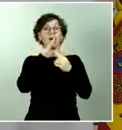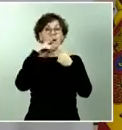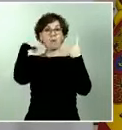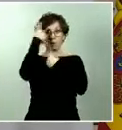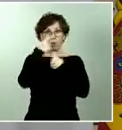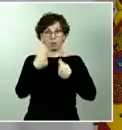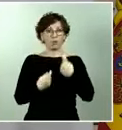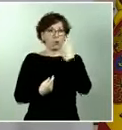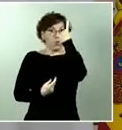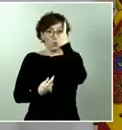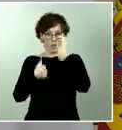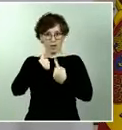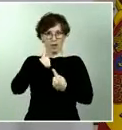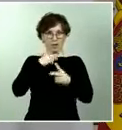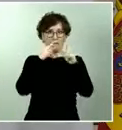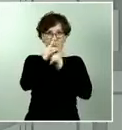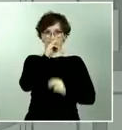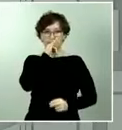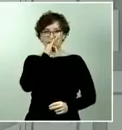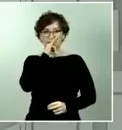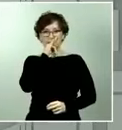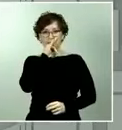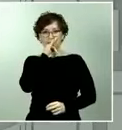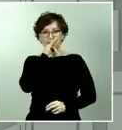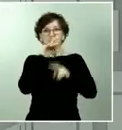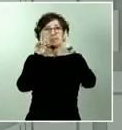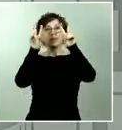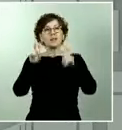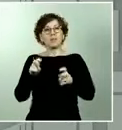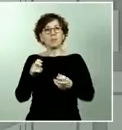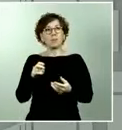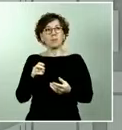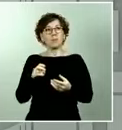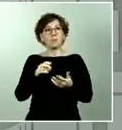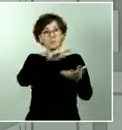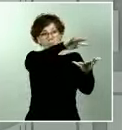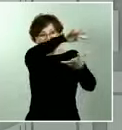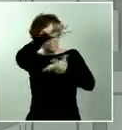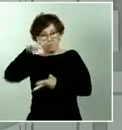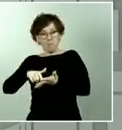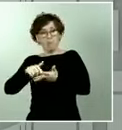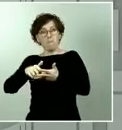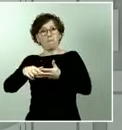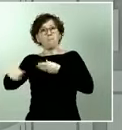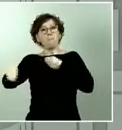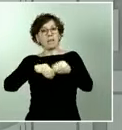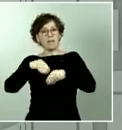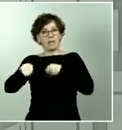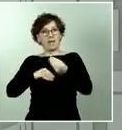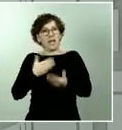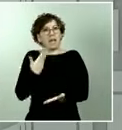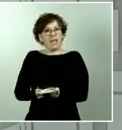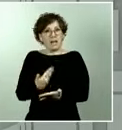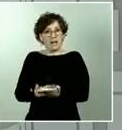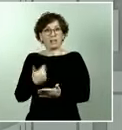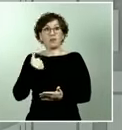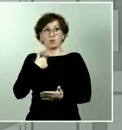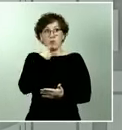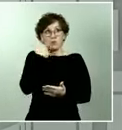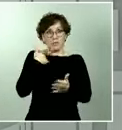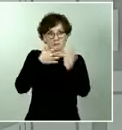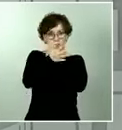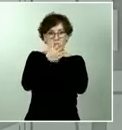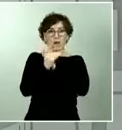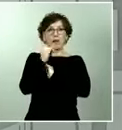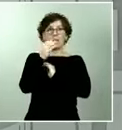en relación a las garantías del material que adquirimos fuera y he dicho antes que hay un triple proceso de garantía en primer lugar una